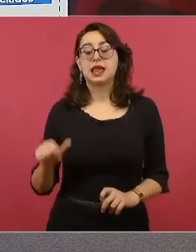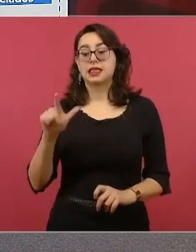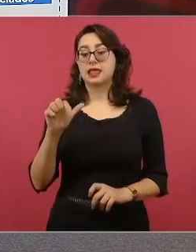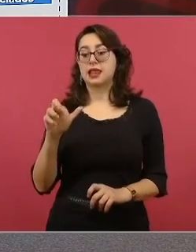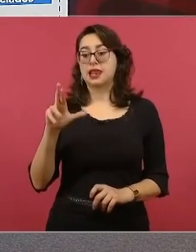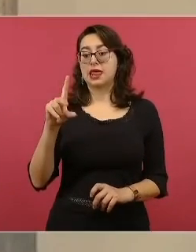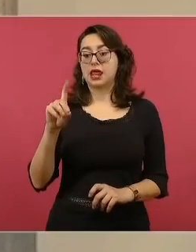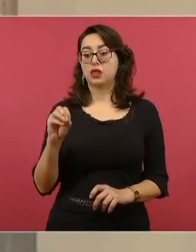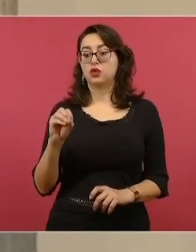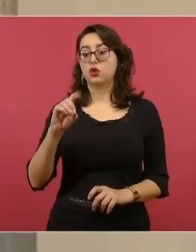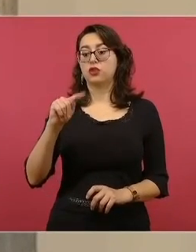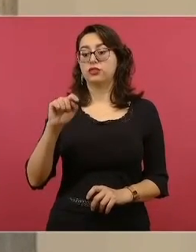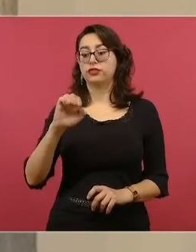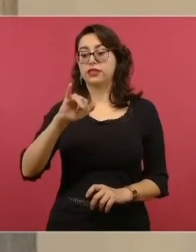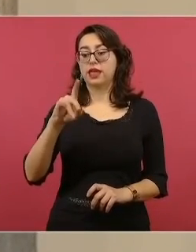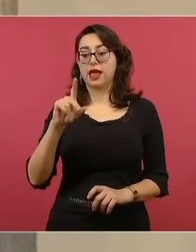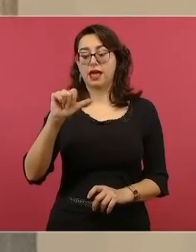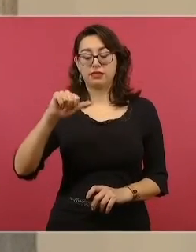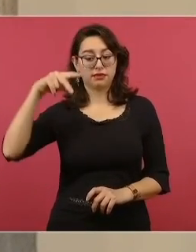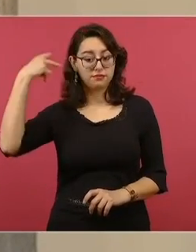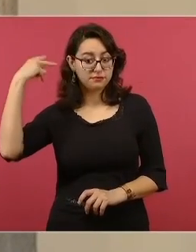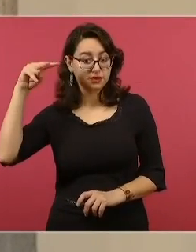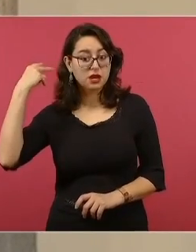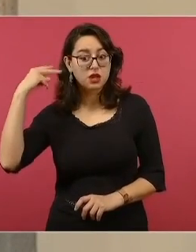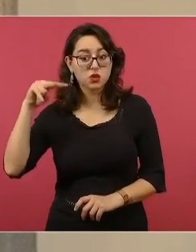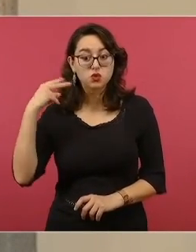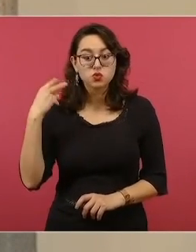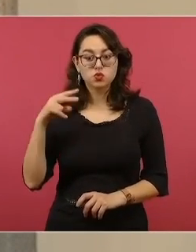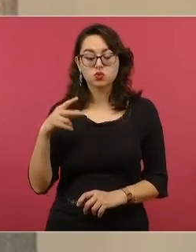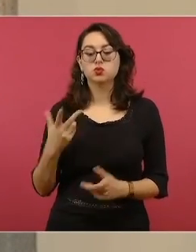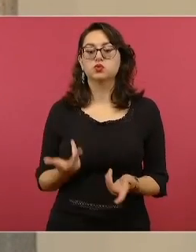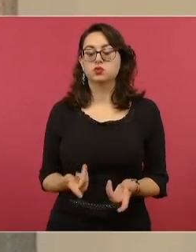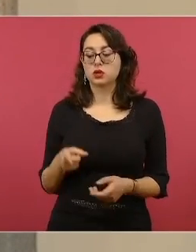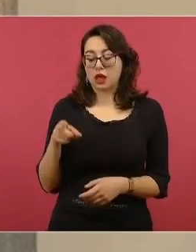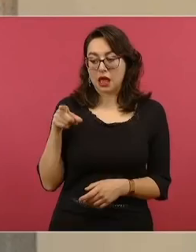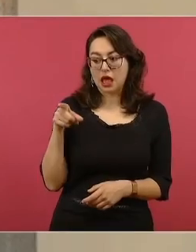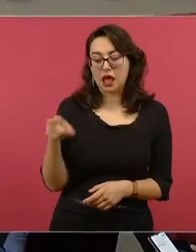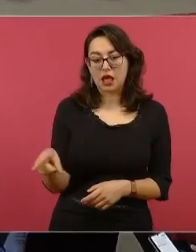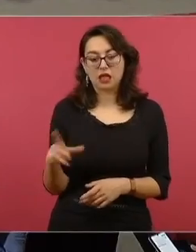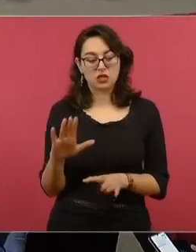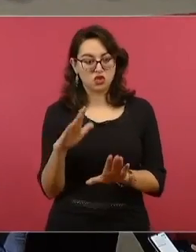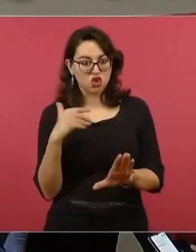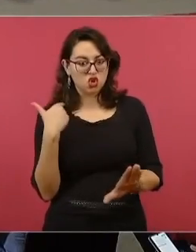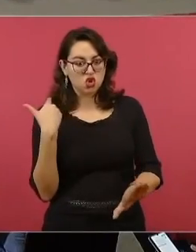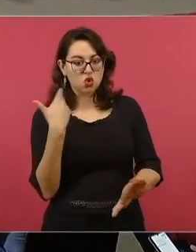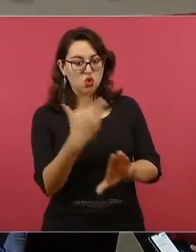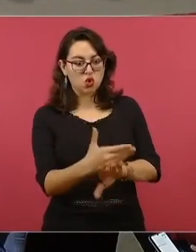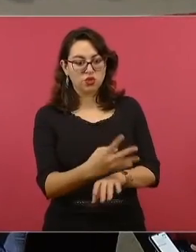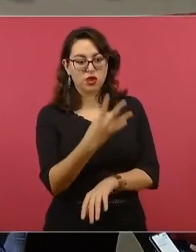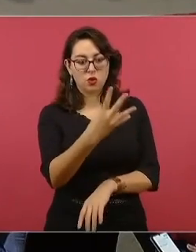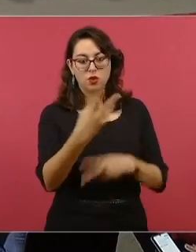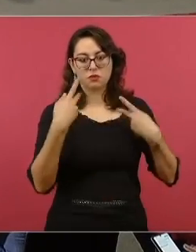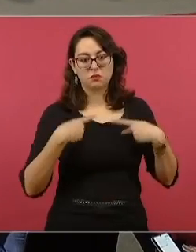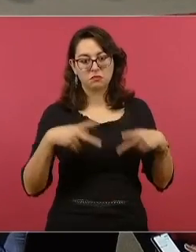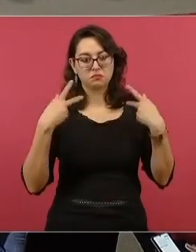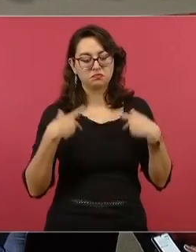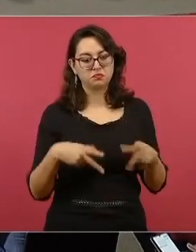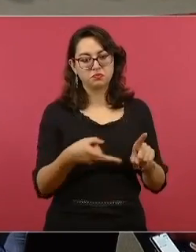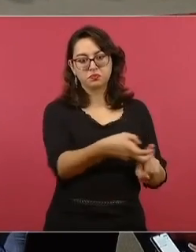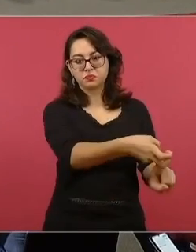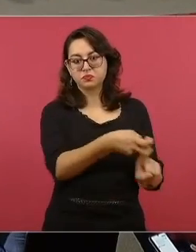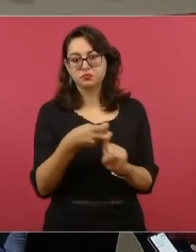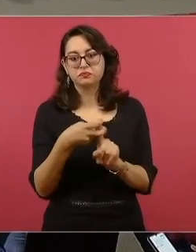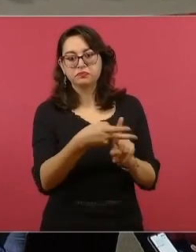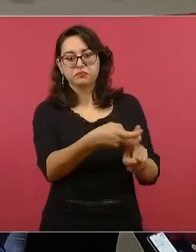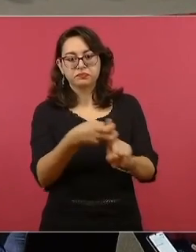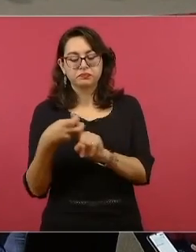y su detención fue por su probable participación en el delito de desaparición forzada en agravio de cuatro personas. Los hechos